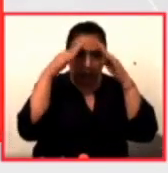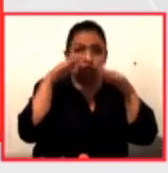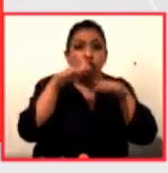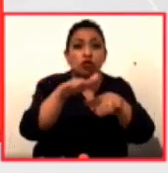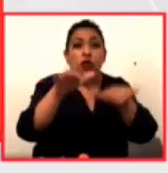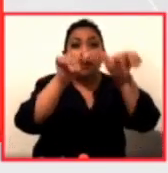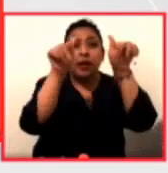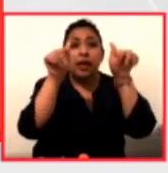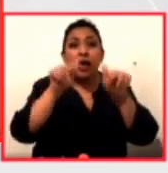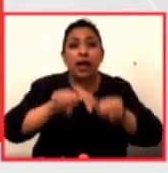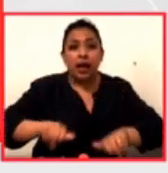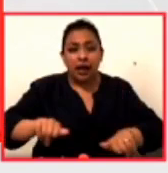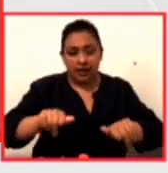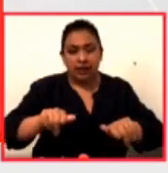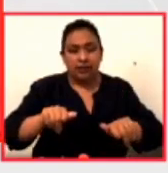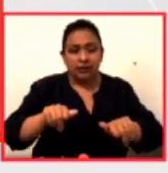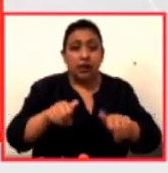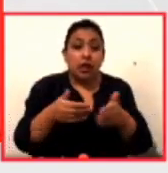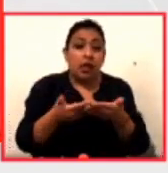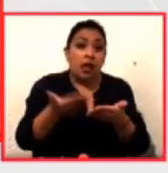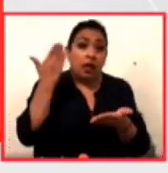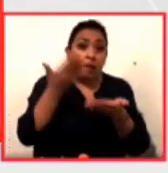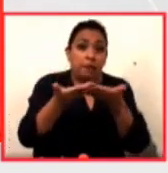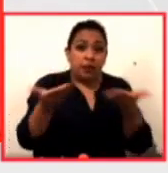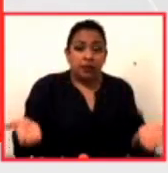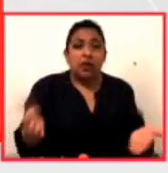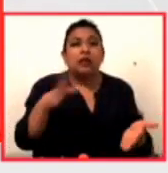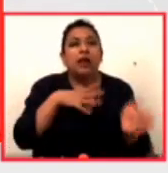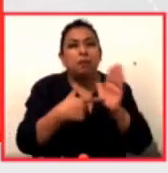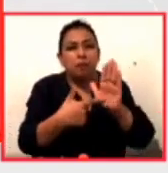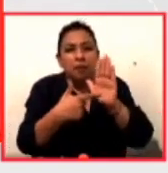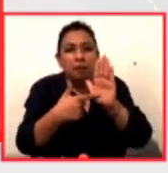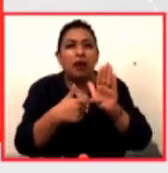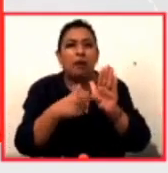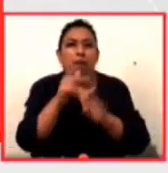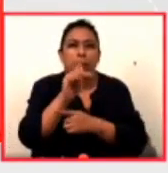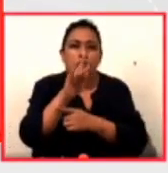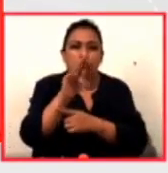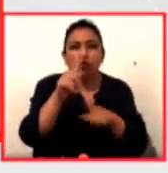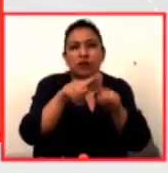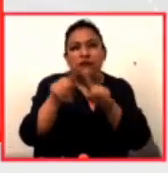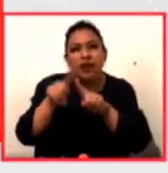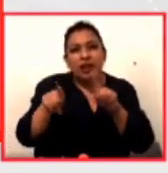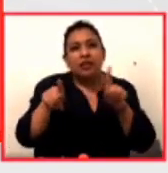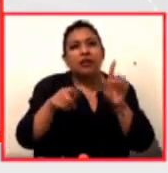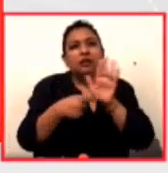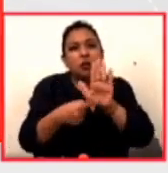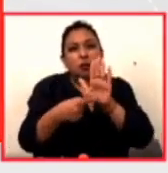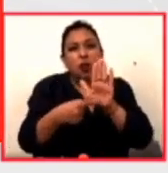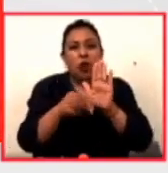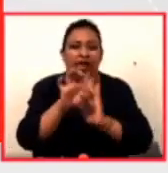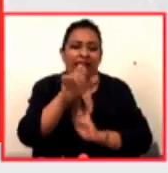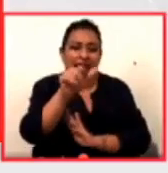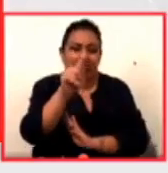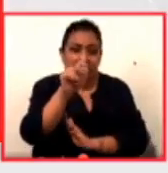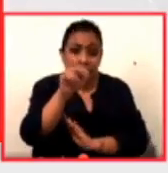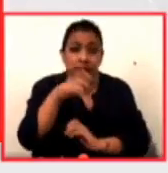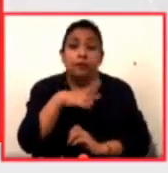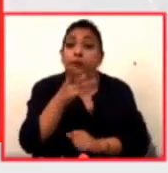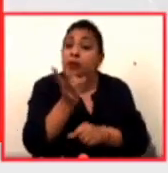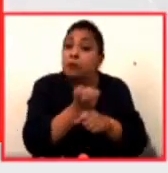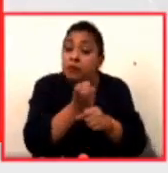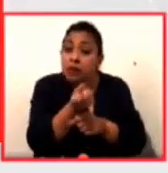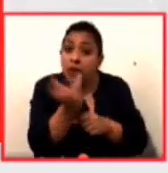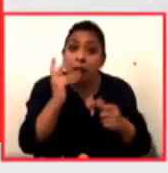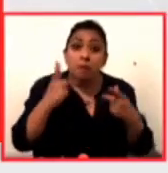artes de la presencia y del presente, los modelos de producción y de circuitos de exhibición de estas. Yo invitaría a la